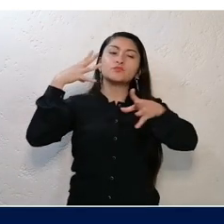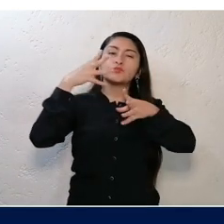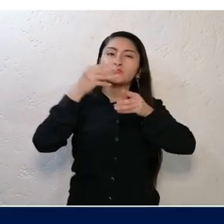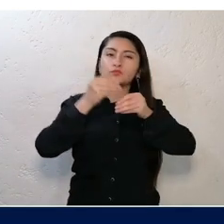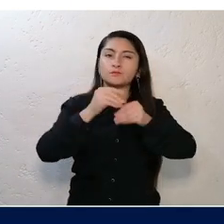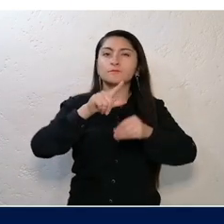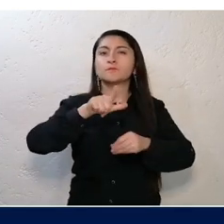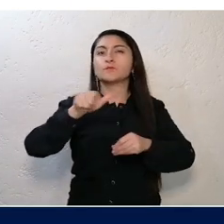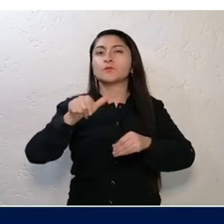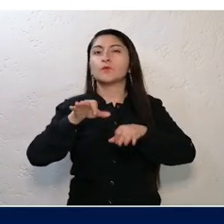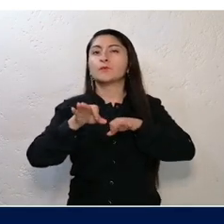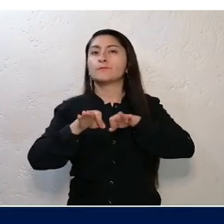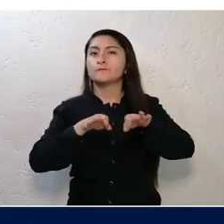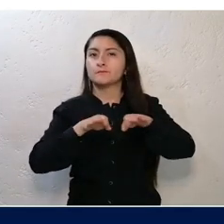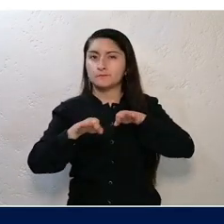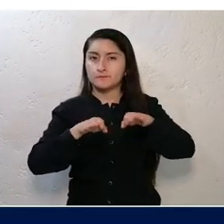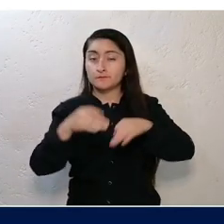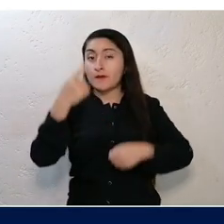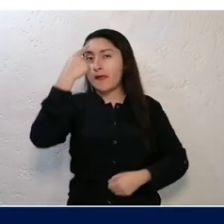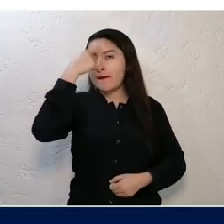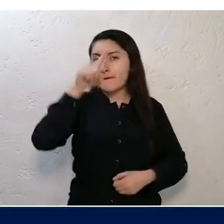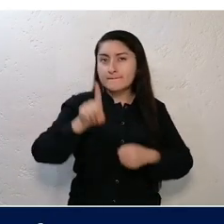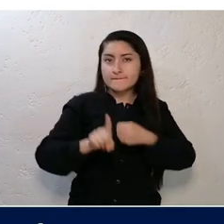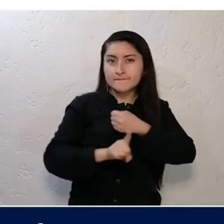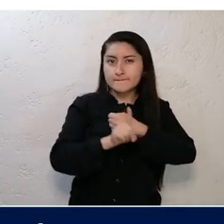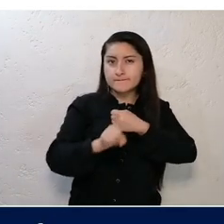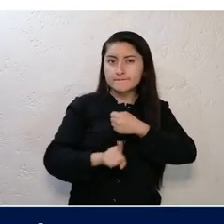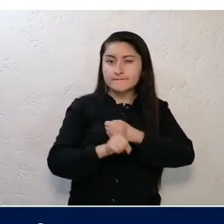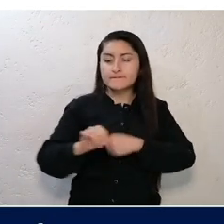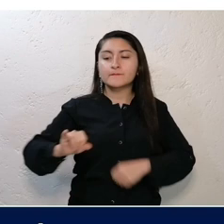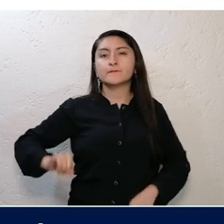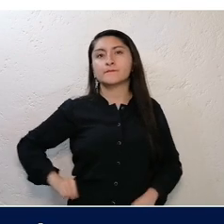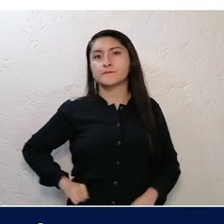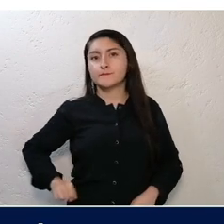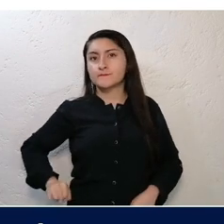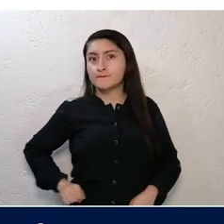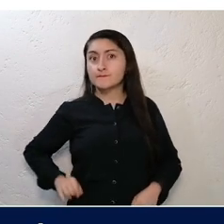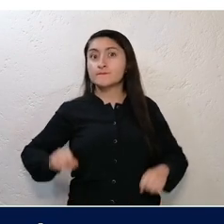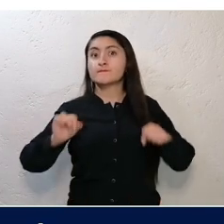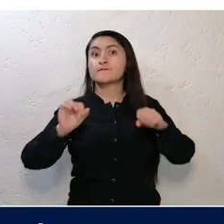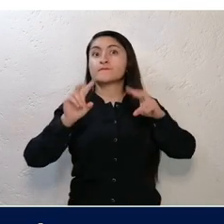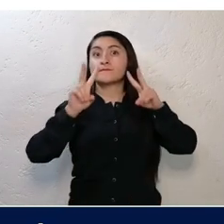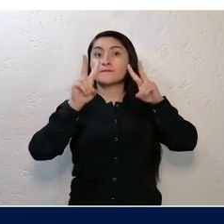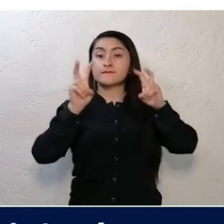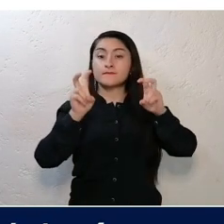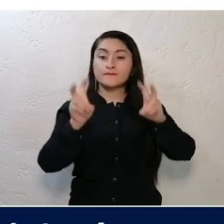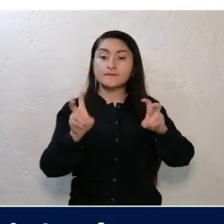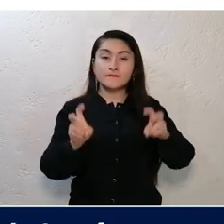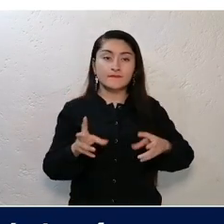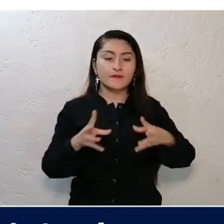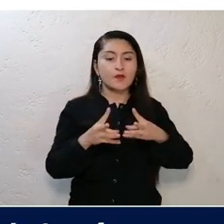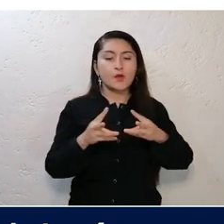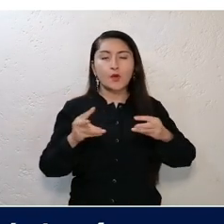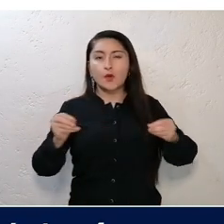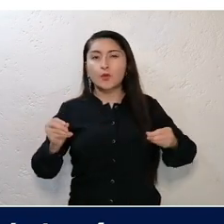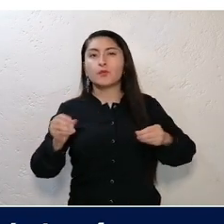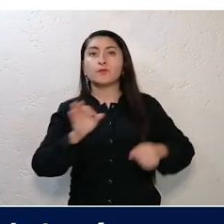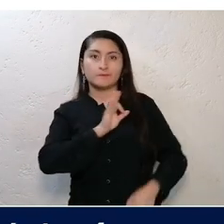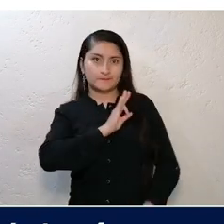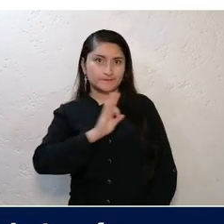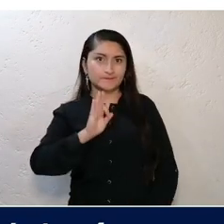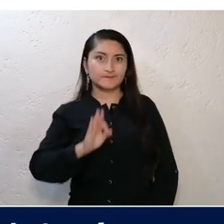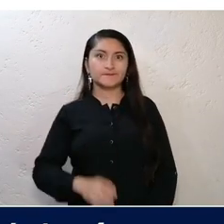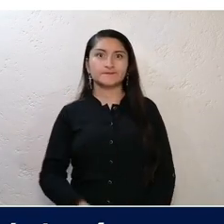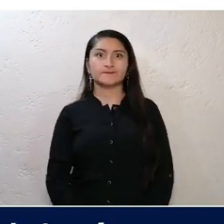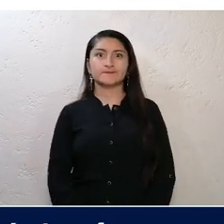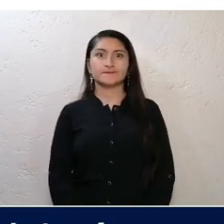ejercen la psicología ponen en práctica todo el conocimiento adquirido para abordar y resolver ciertos